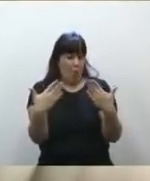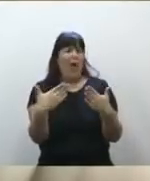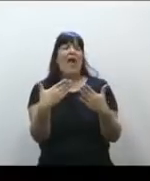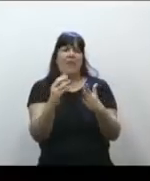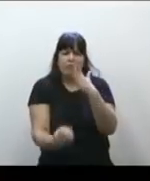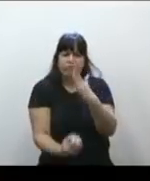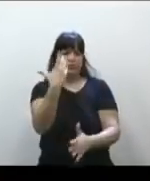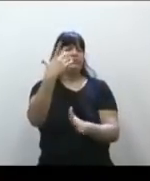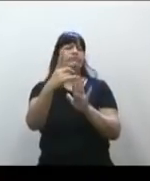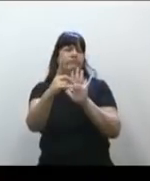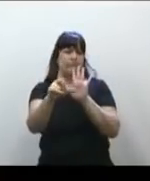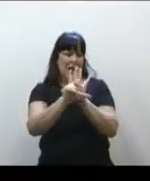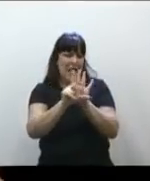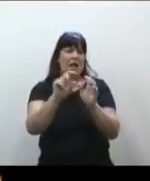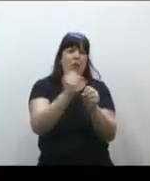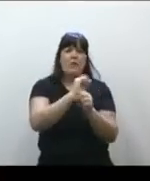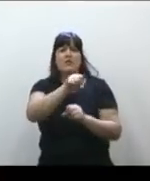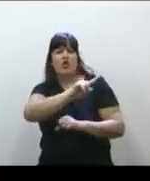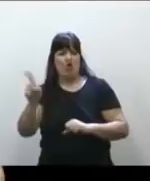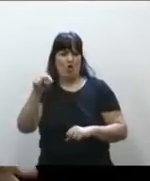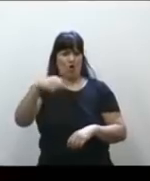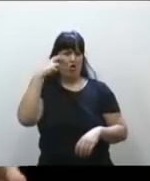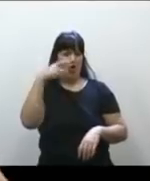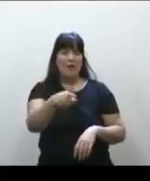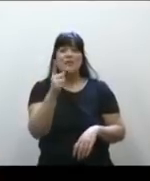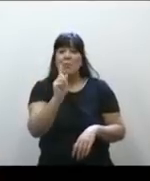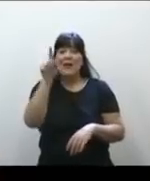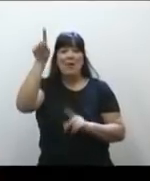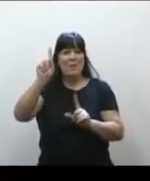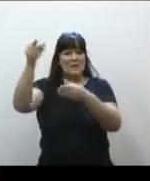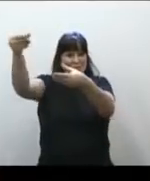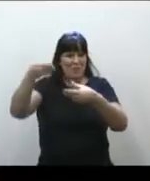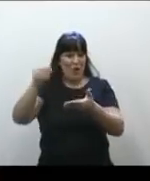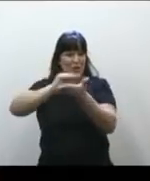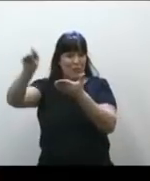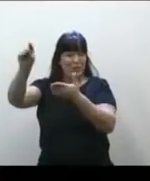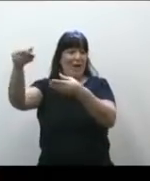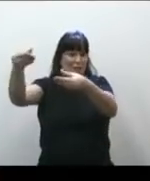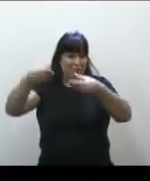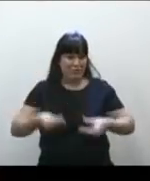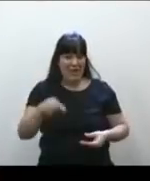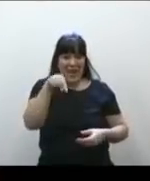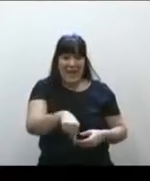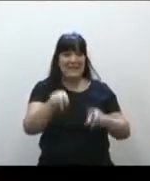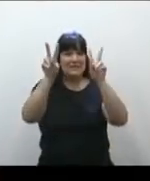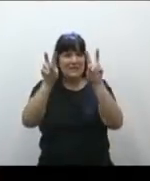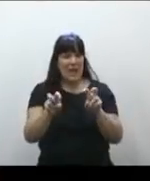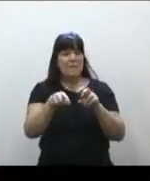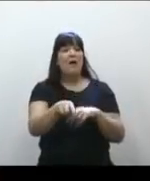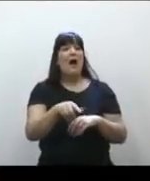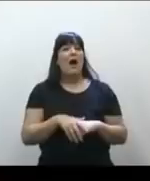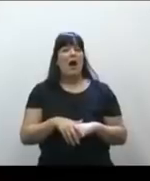Ahora, la ley que estamos tratando, esa media sanción que estamos tratando, hace mucho más